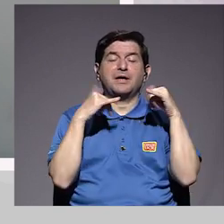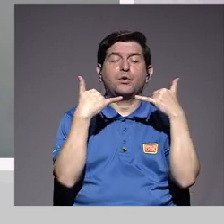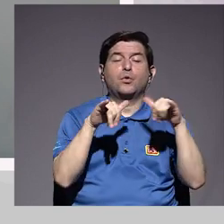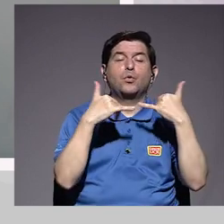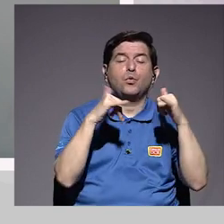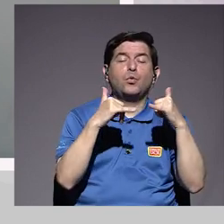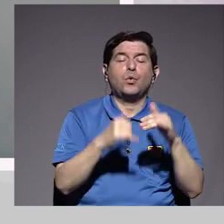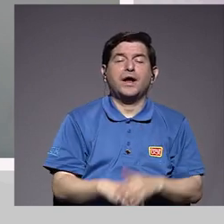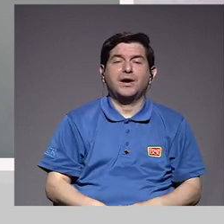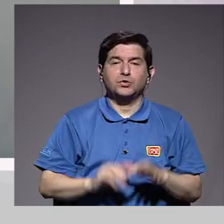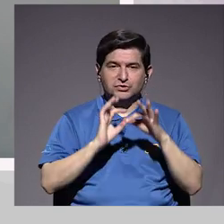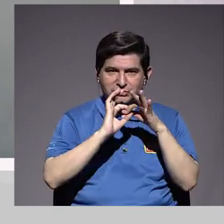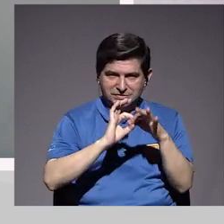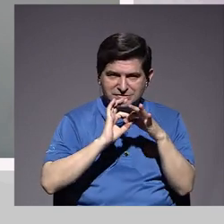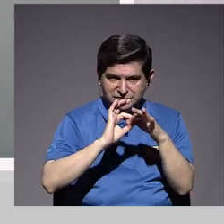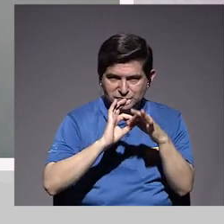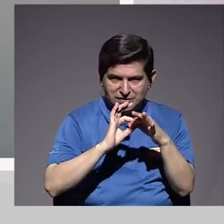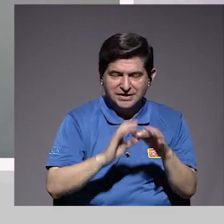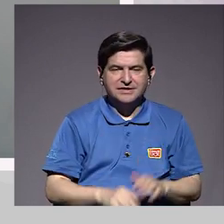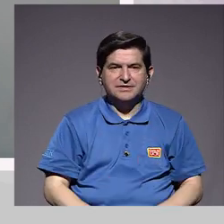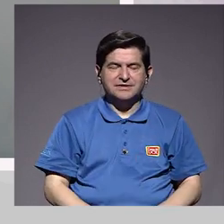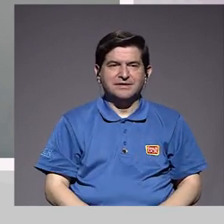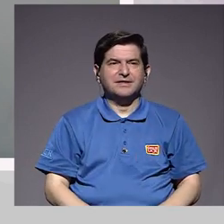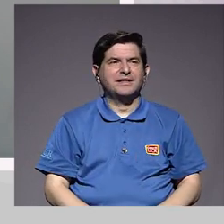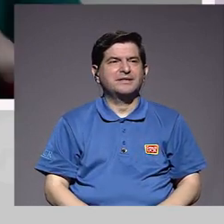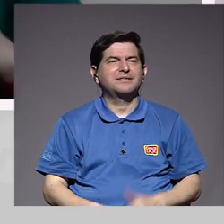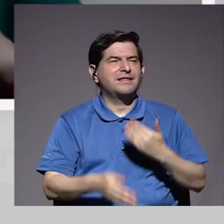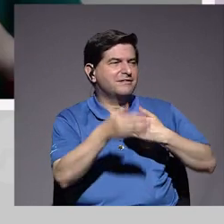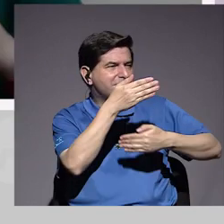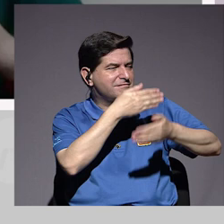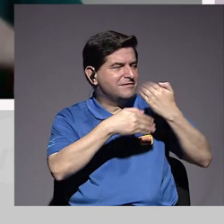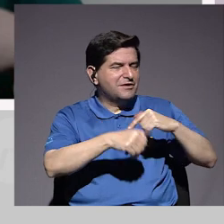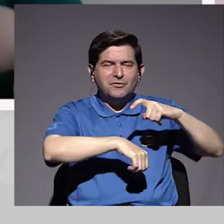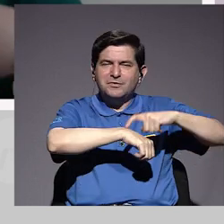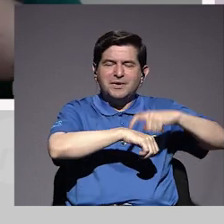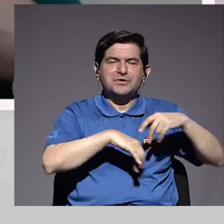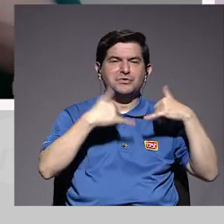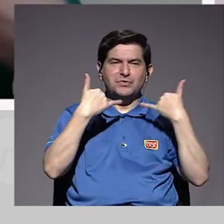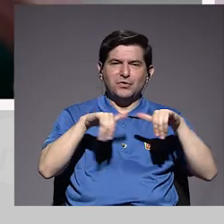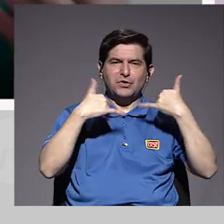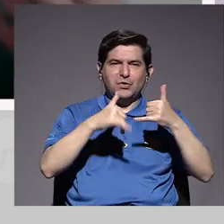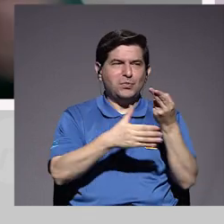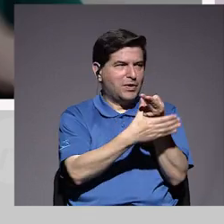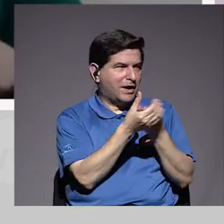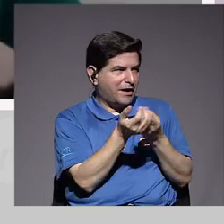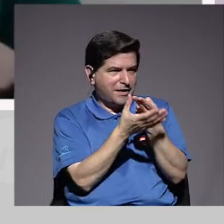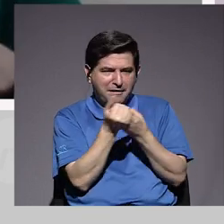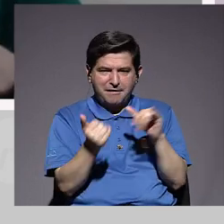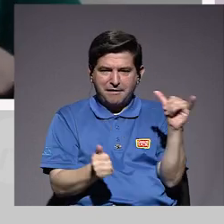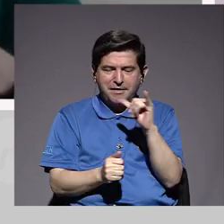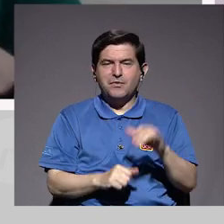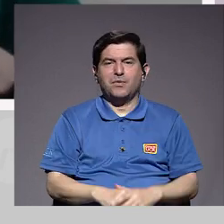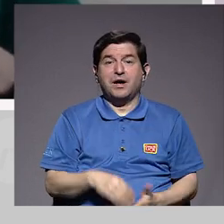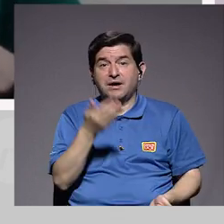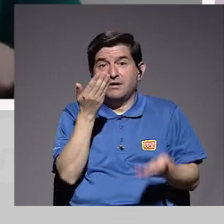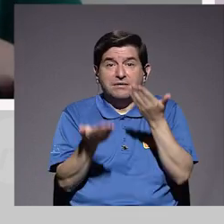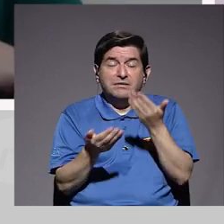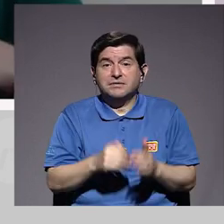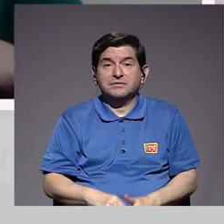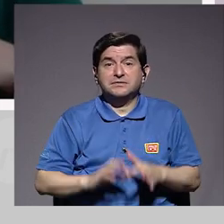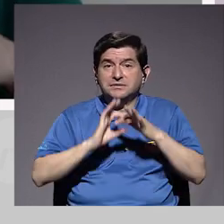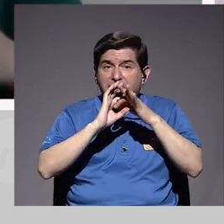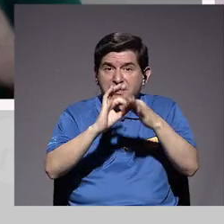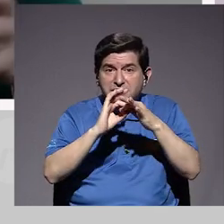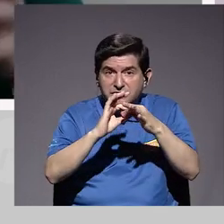juegos sexuales, podemos comenzar a devolvernos un poco en el tiempo y entonces comenzar a jugar con nuestra pareja también, relaciones que